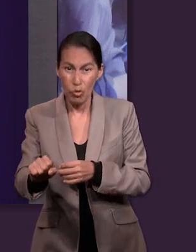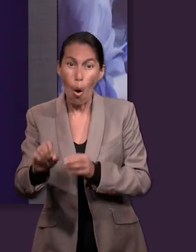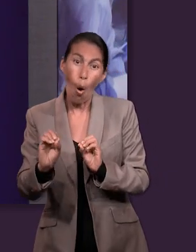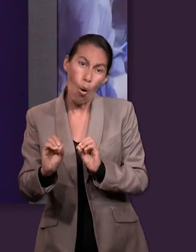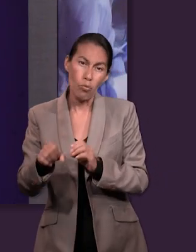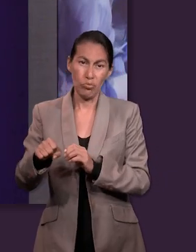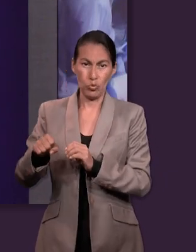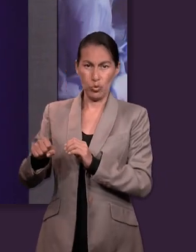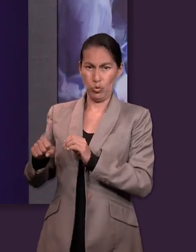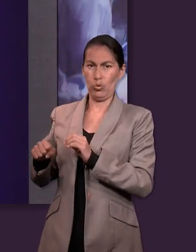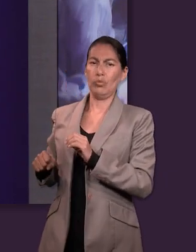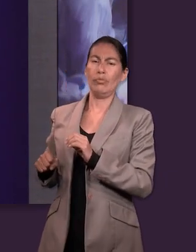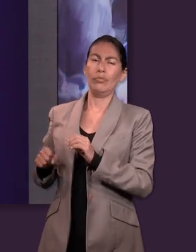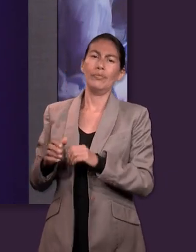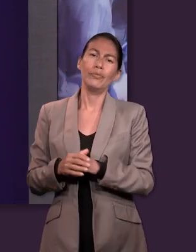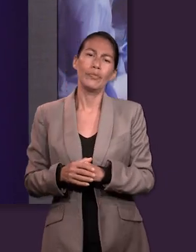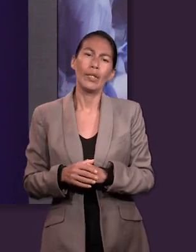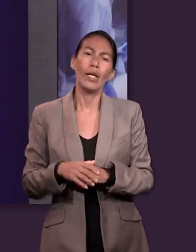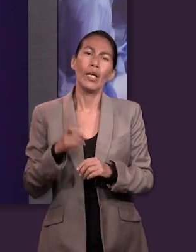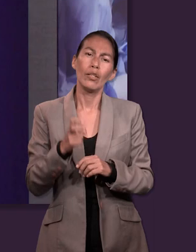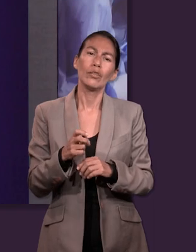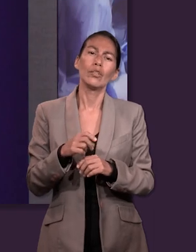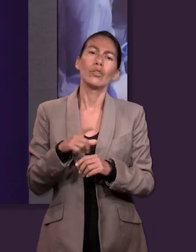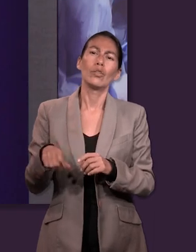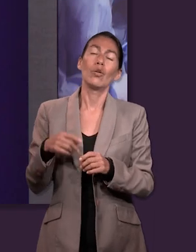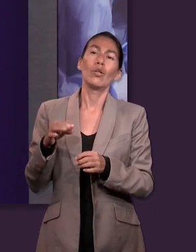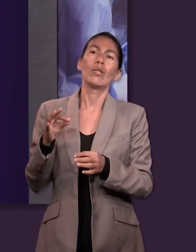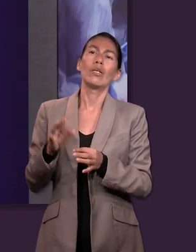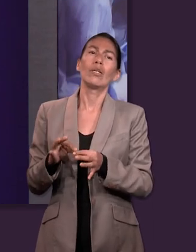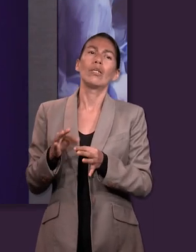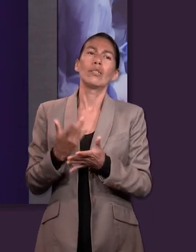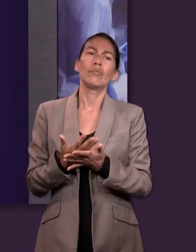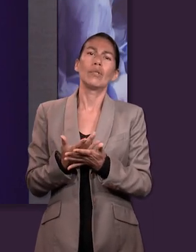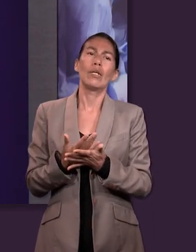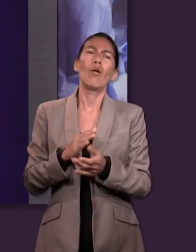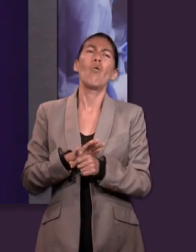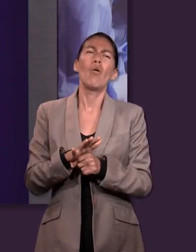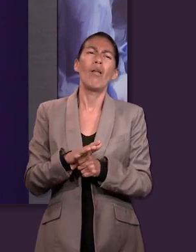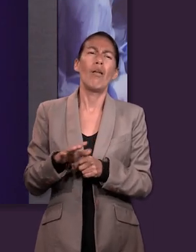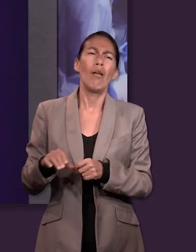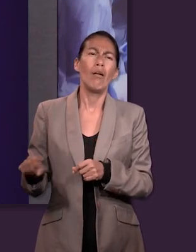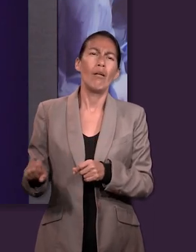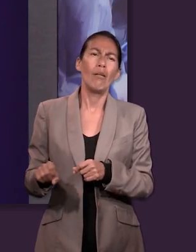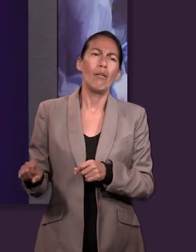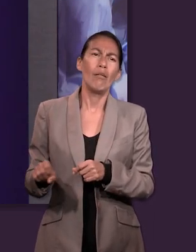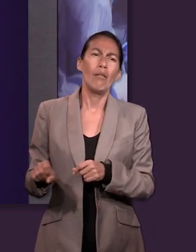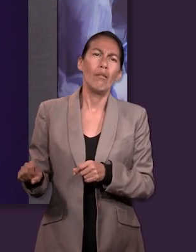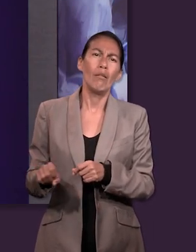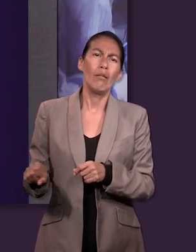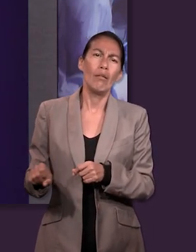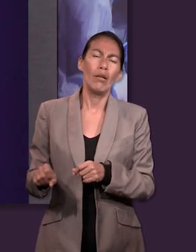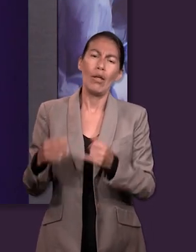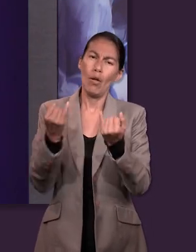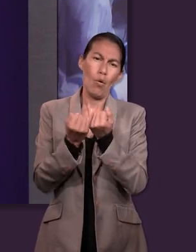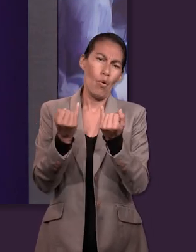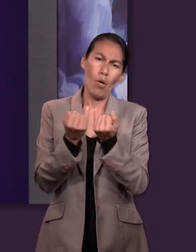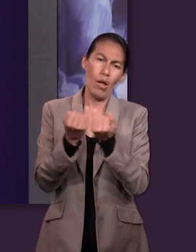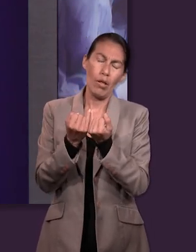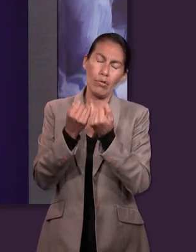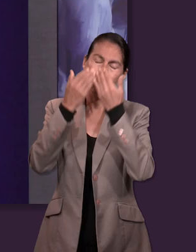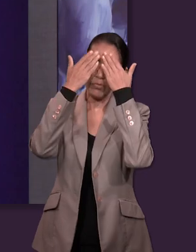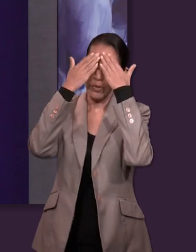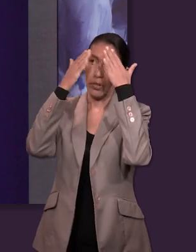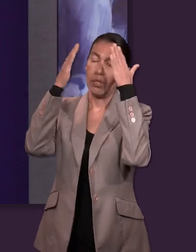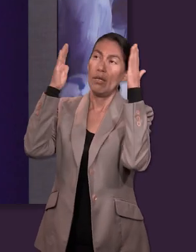cuando nos ponemos en neutral y abrimos nuestros oídos, nuestra mente, nuestro corazón a la voz de Dios, Él nos habla y nosotros